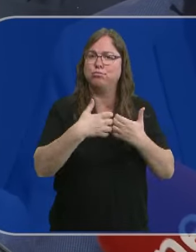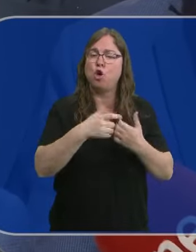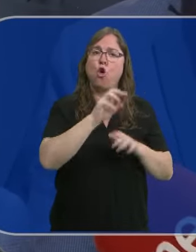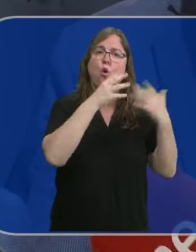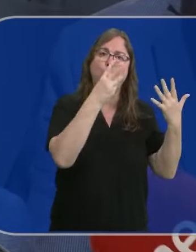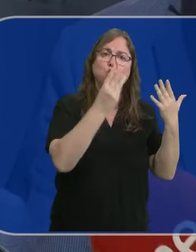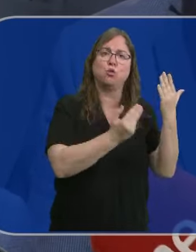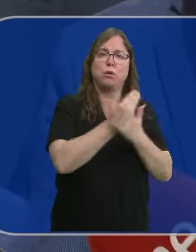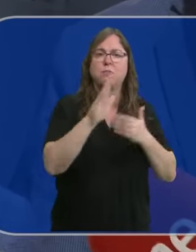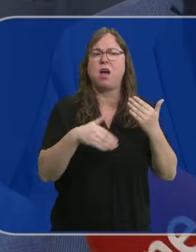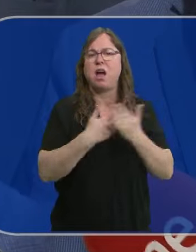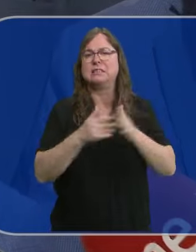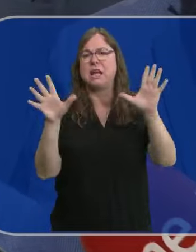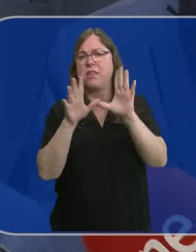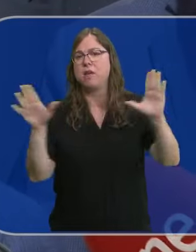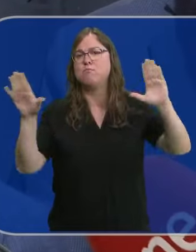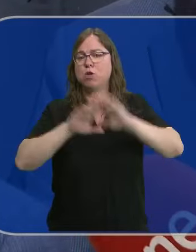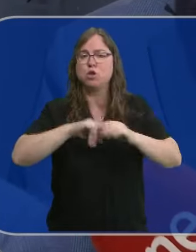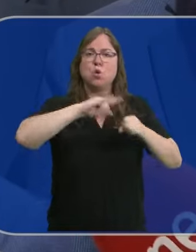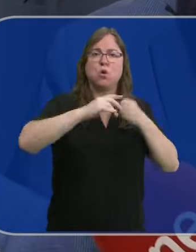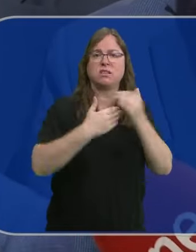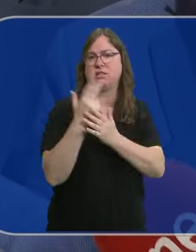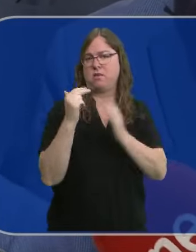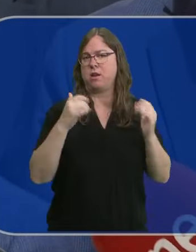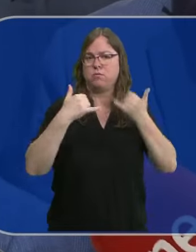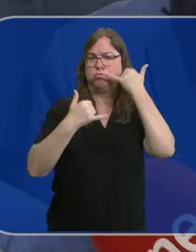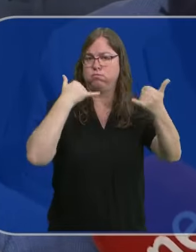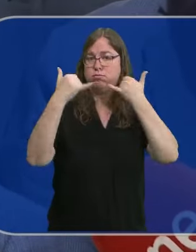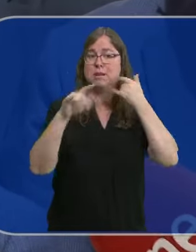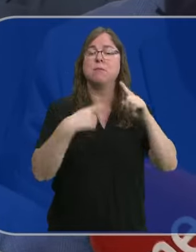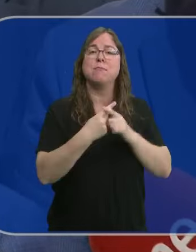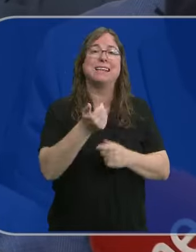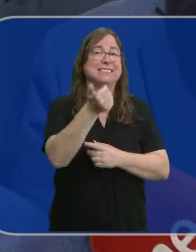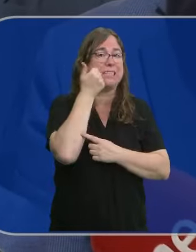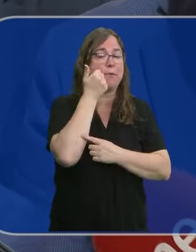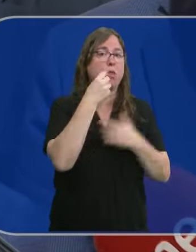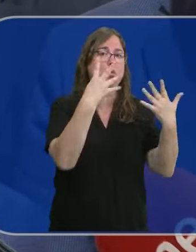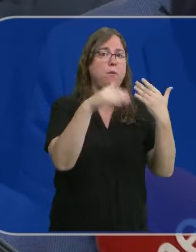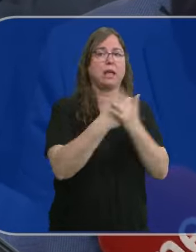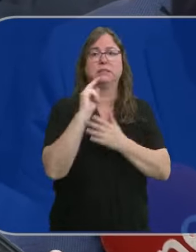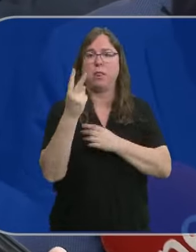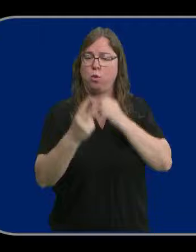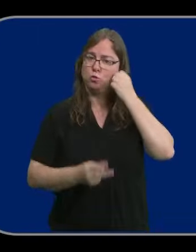de la mañana hasta las 10 de la noche de lunes a viernes y los sábados de 9 a 2.